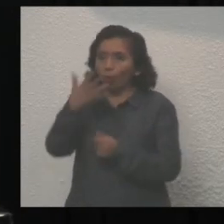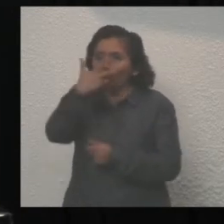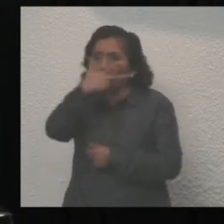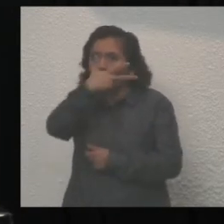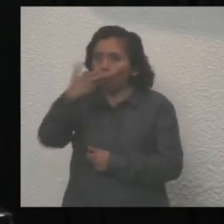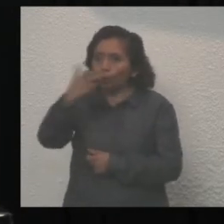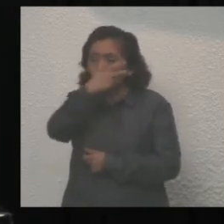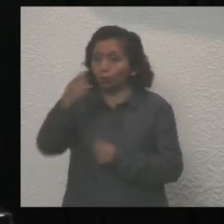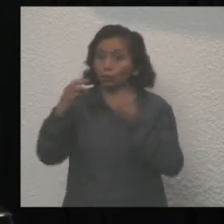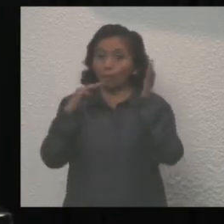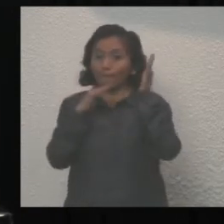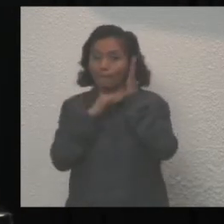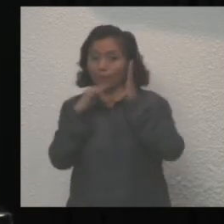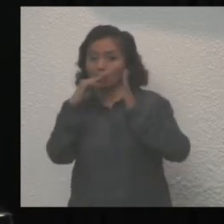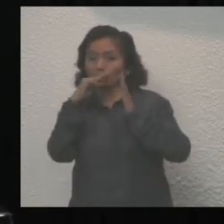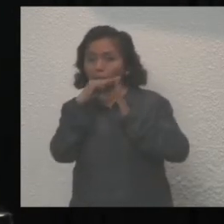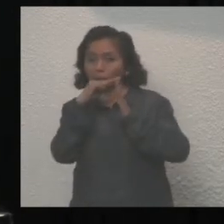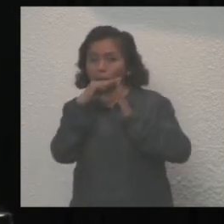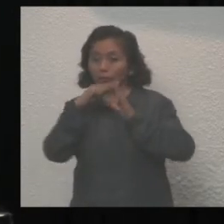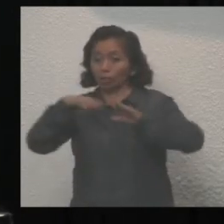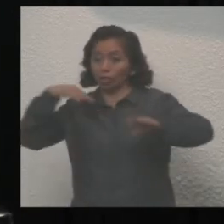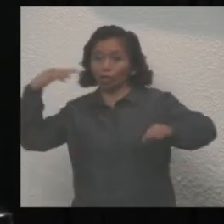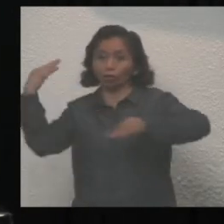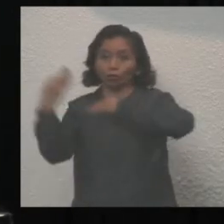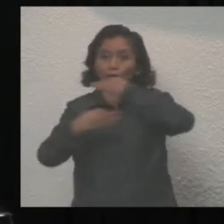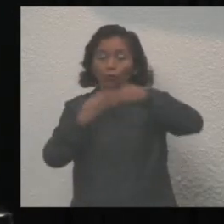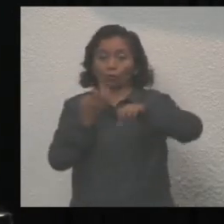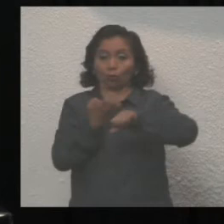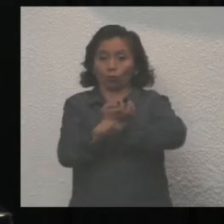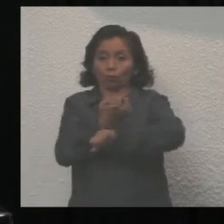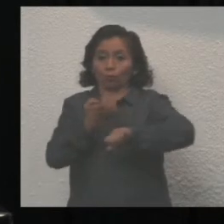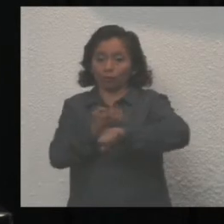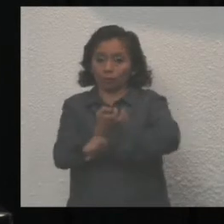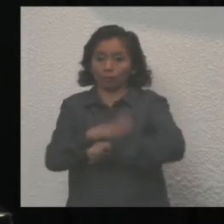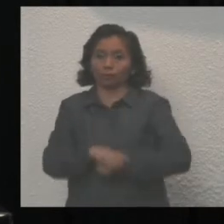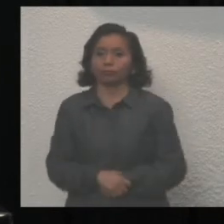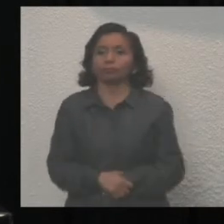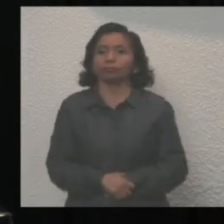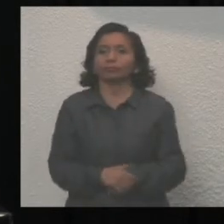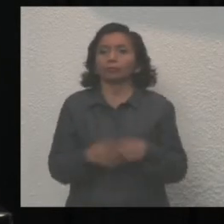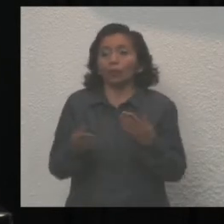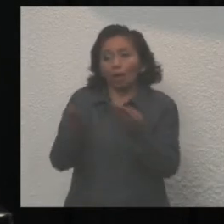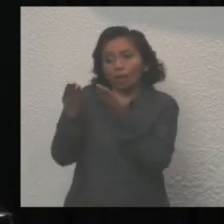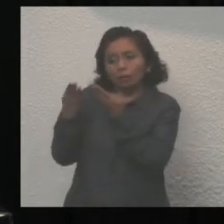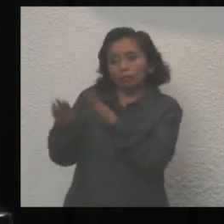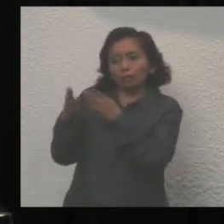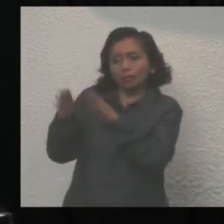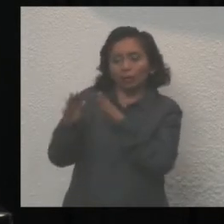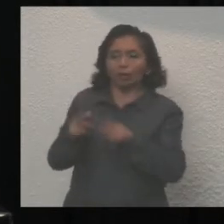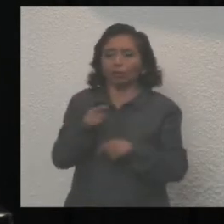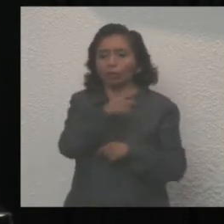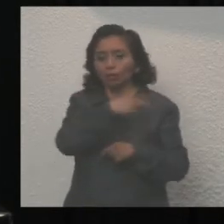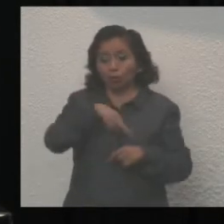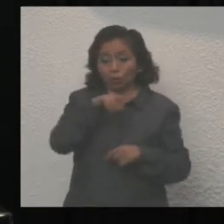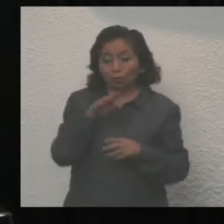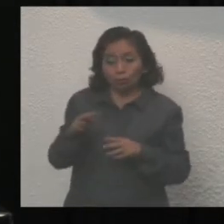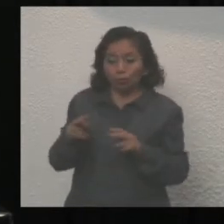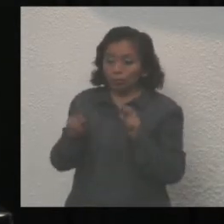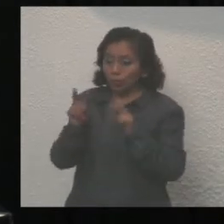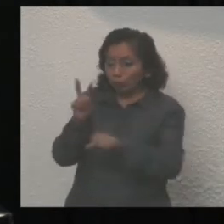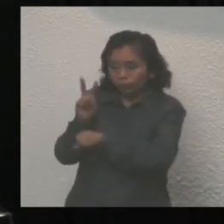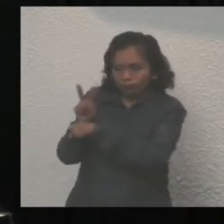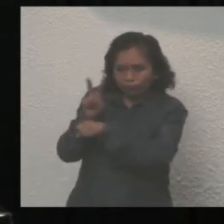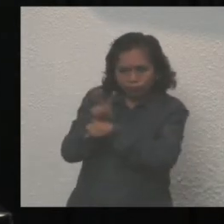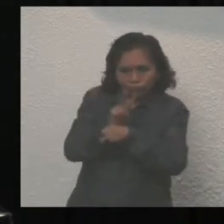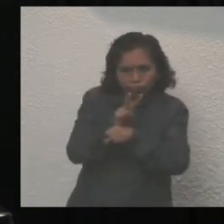millones de pesos en obra en todo nuestro estado. Nuestra bancada, y sé que los demás legisladores, vamos a estar muy pendientes para